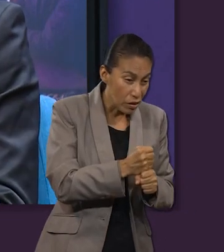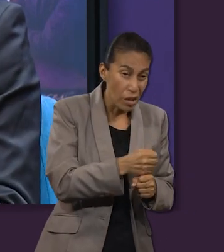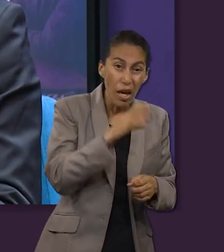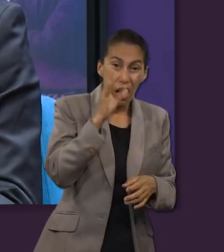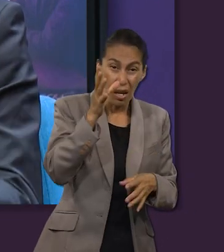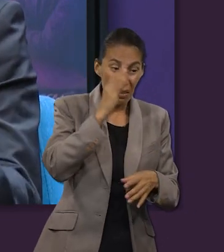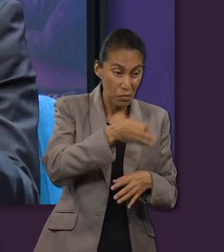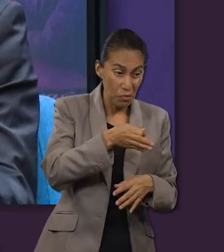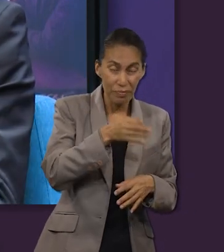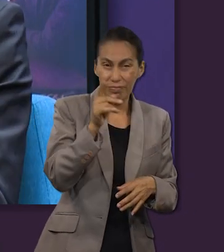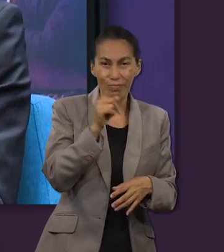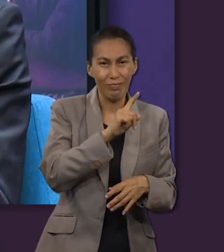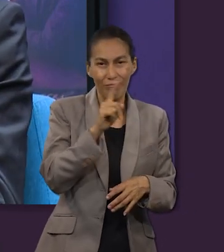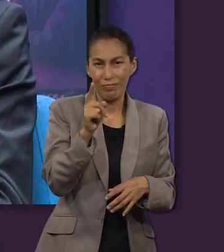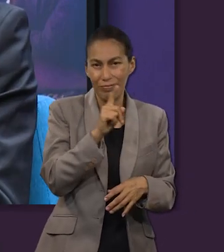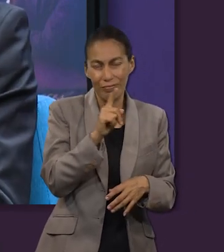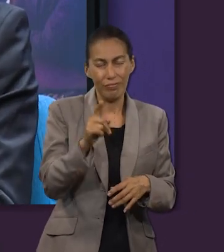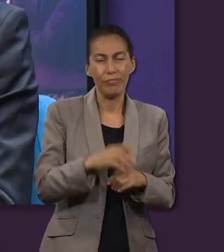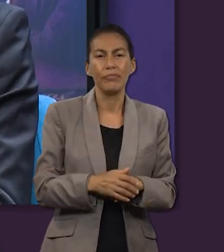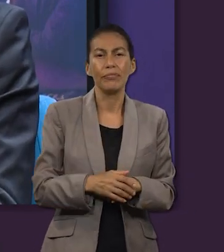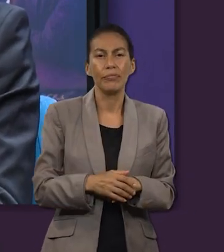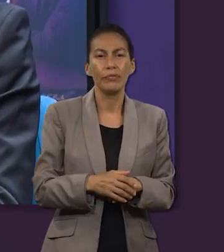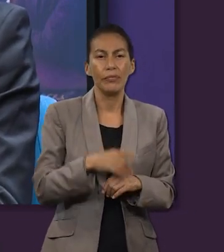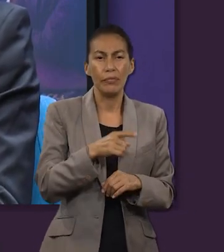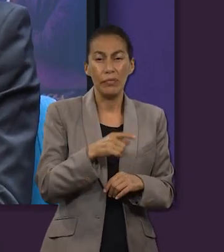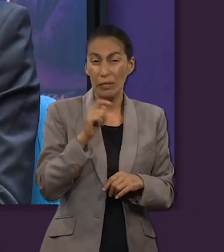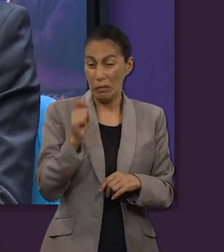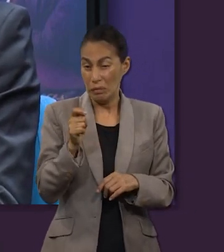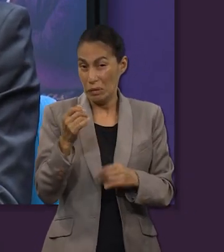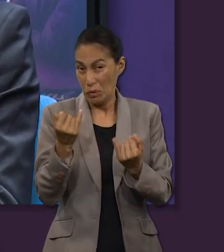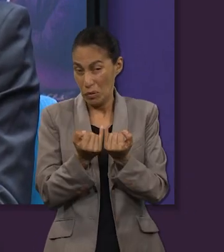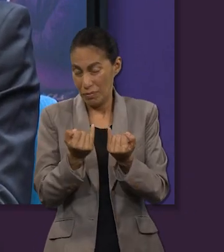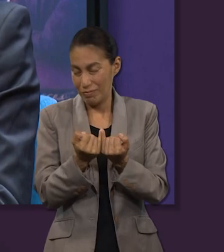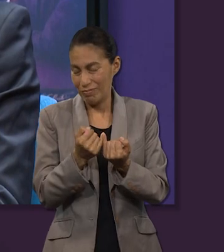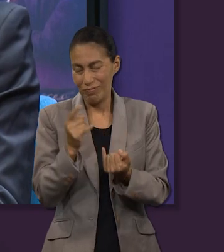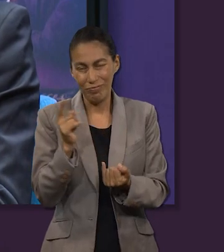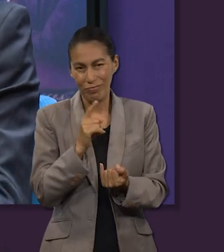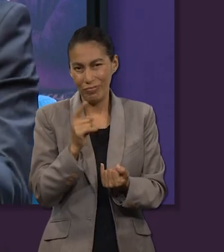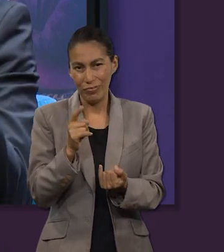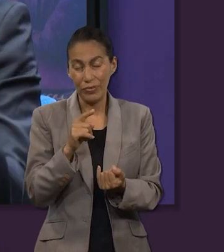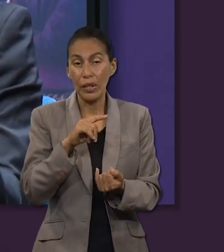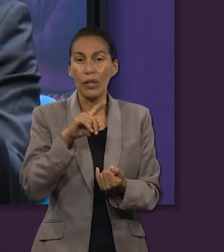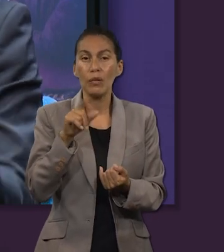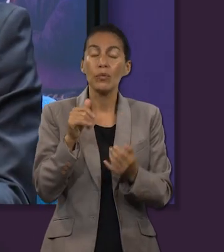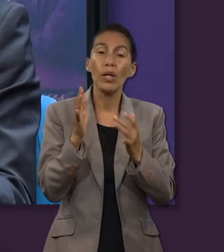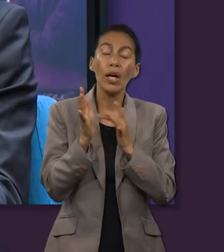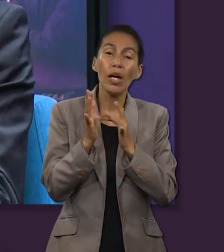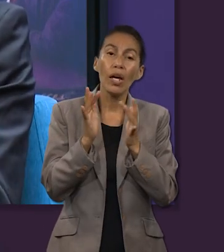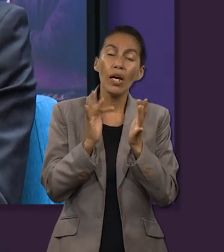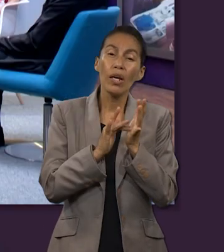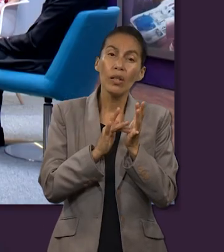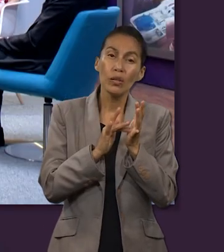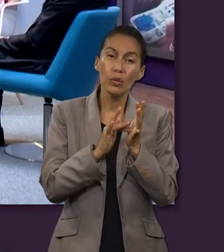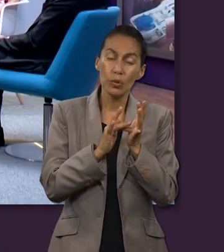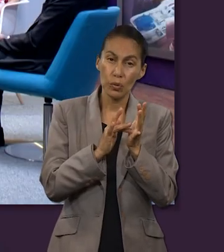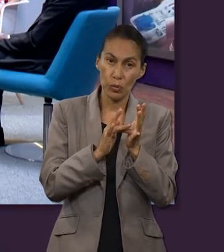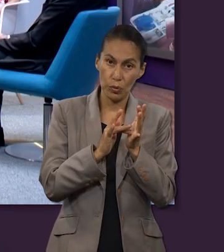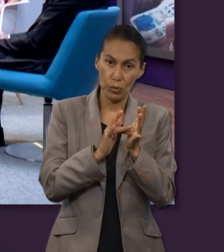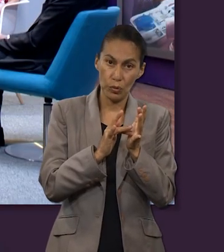sacrificios porque no significaban para ellos lo mismo. No fue sino hasta que Jesús estuvo de nuevo